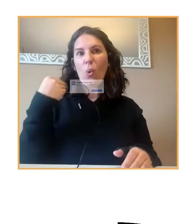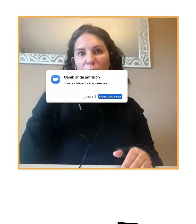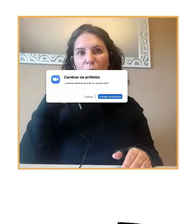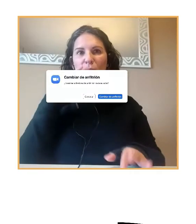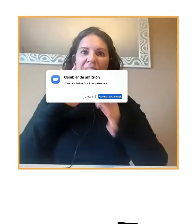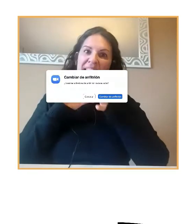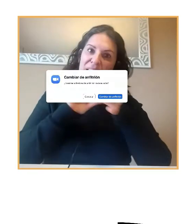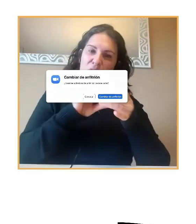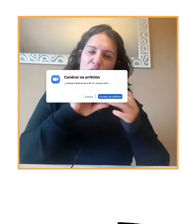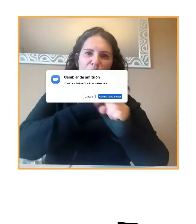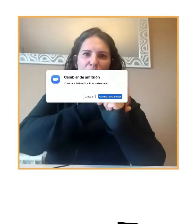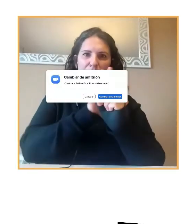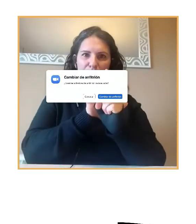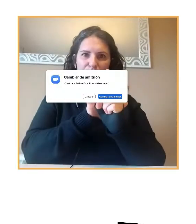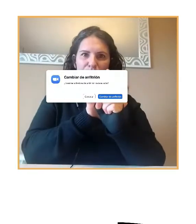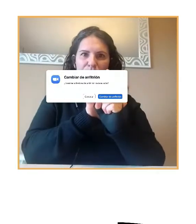mesa de confinamiento